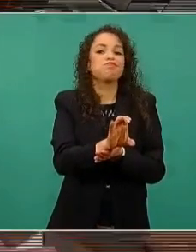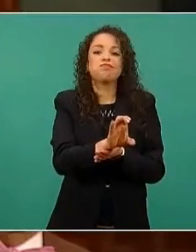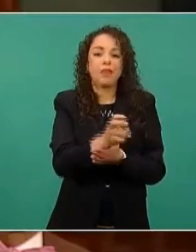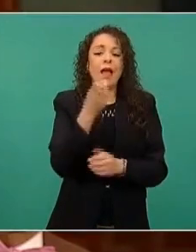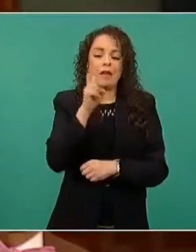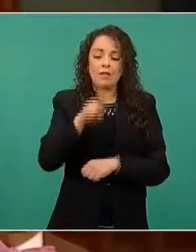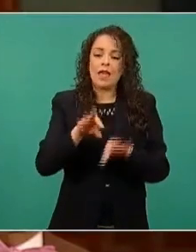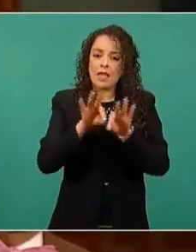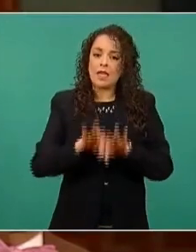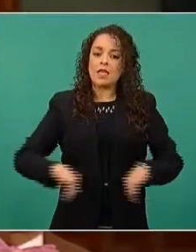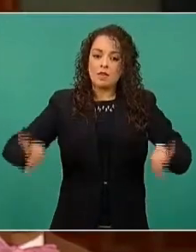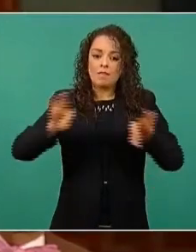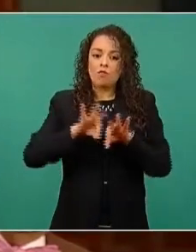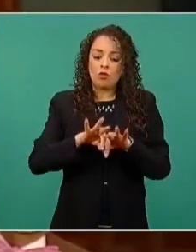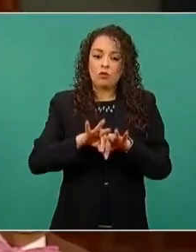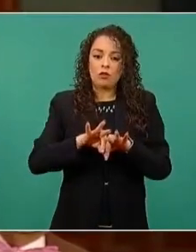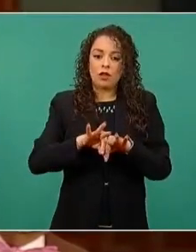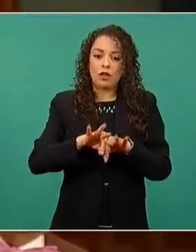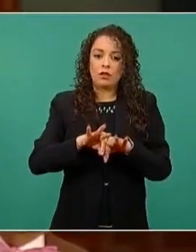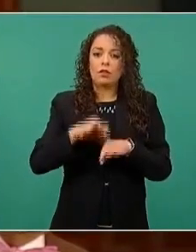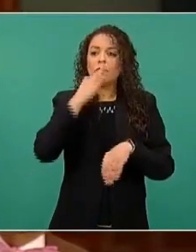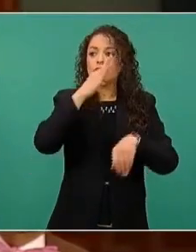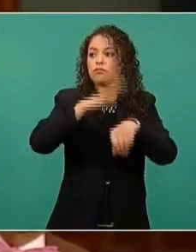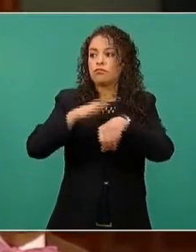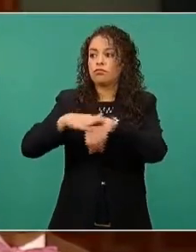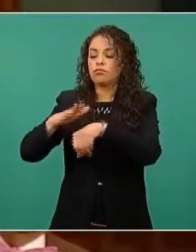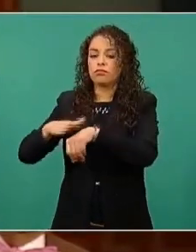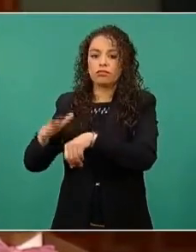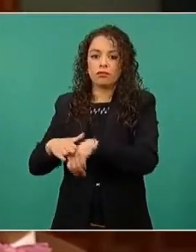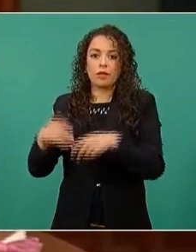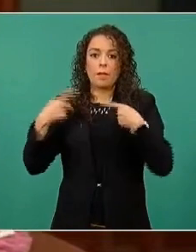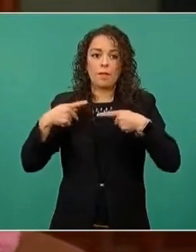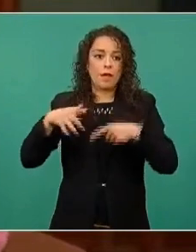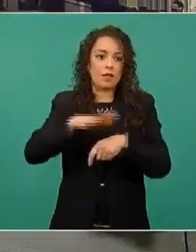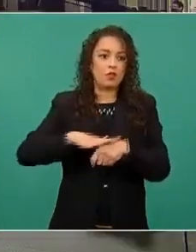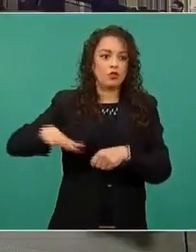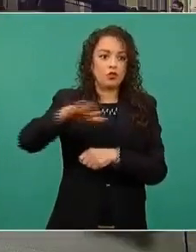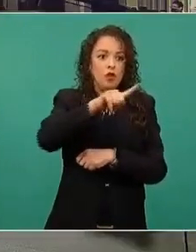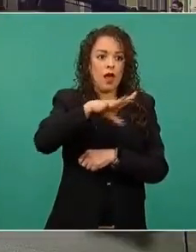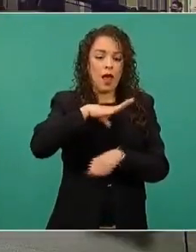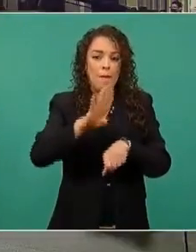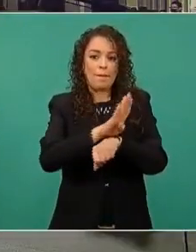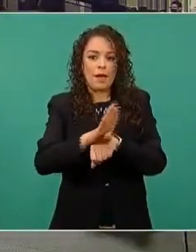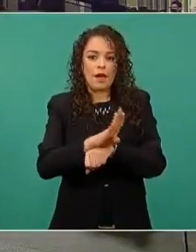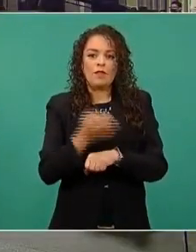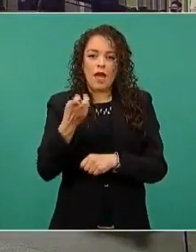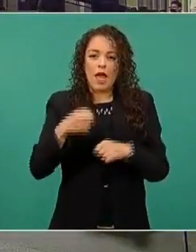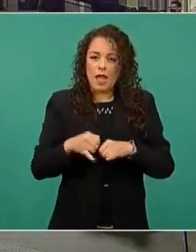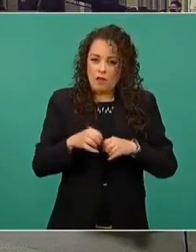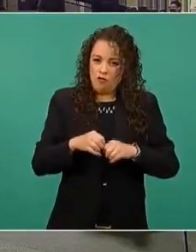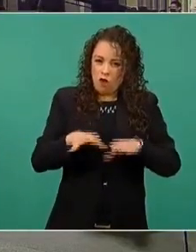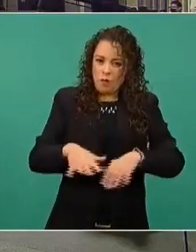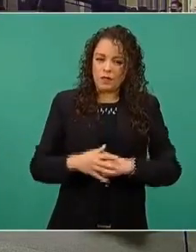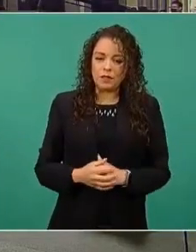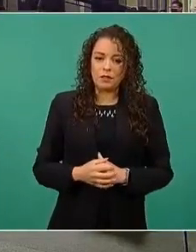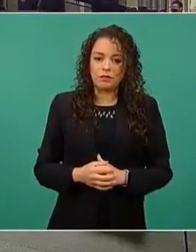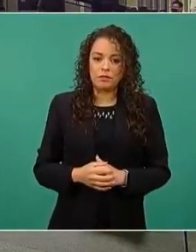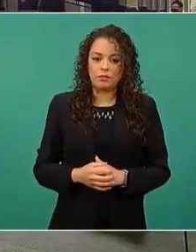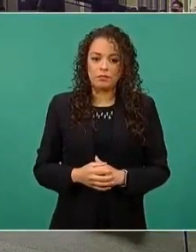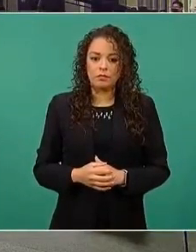importante que les dieran a conocer a los beneficiarios la información. Muy bien. Bueno, si te parece,